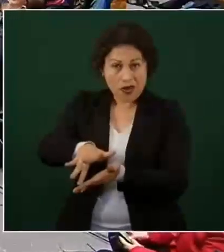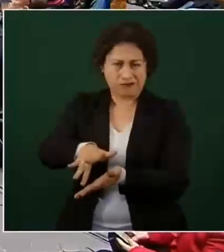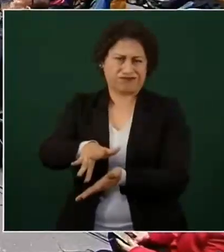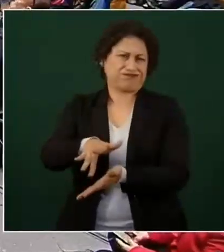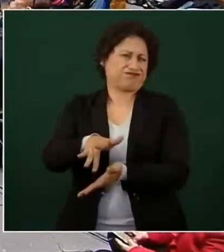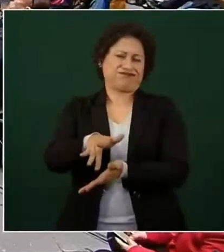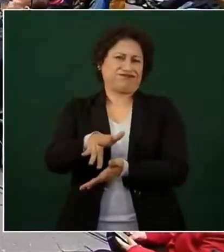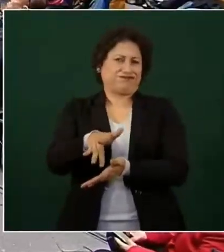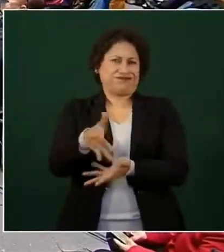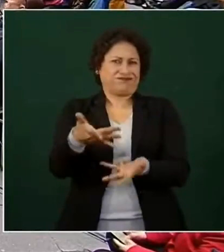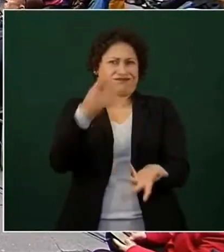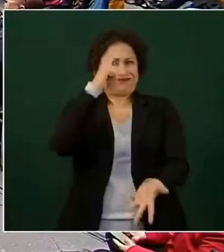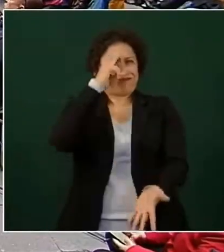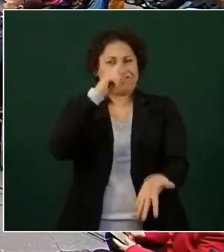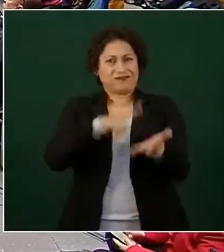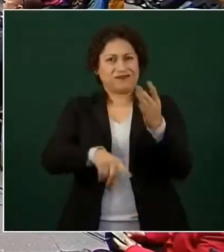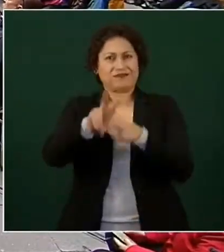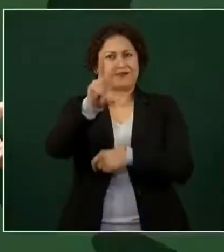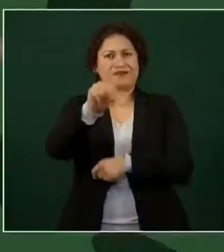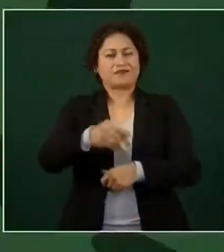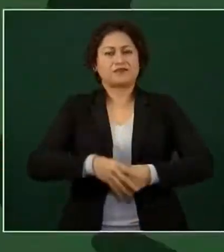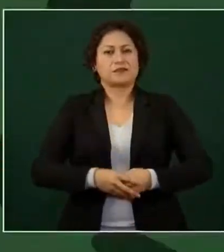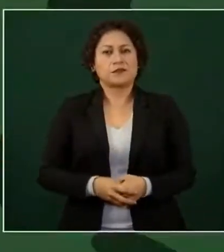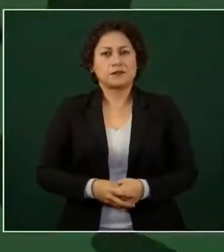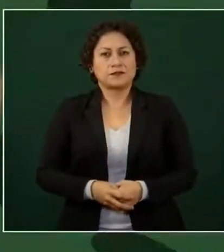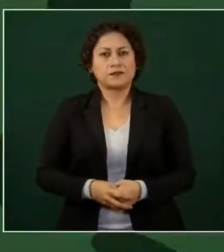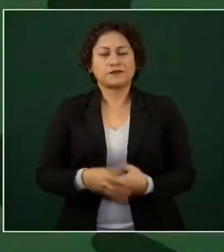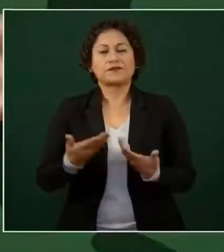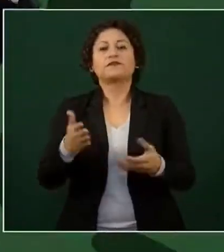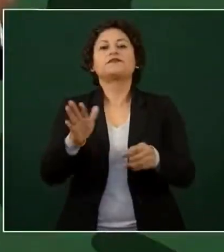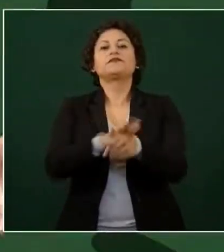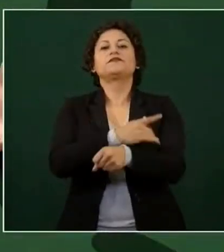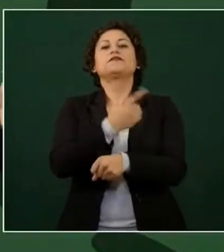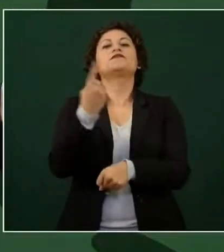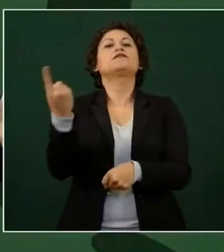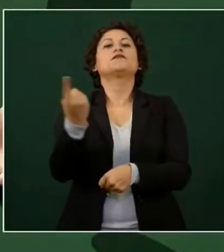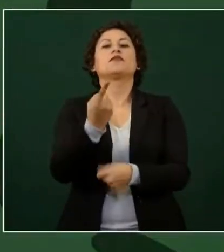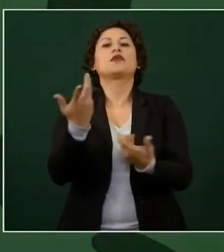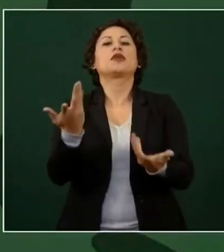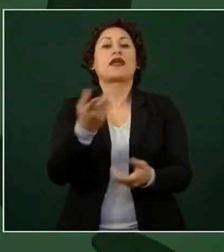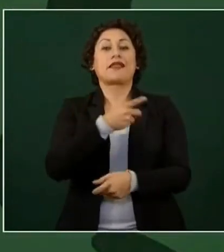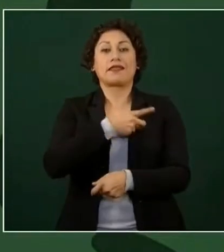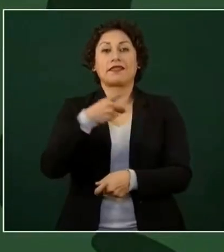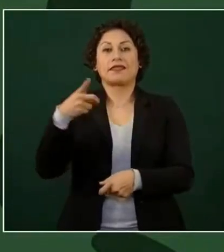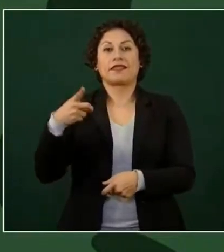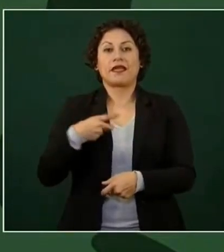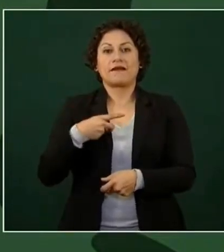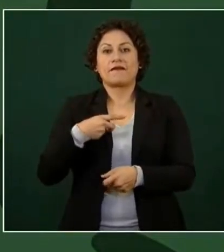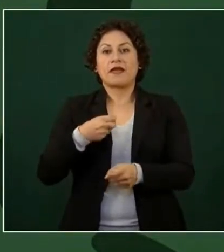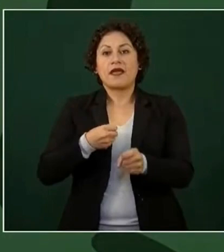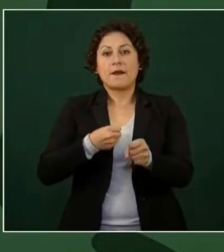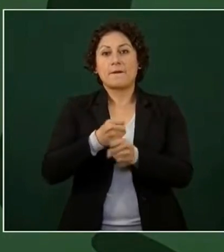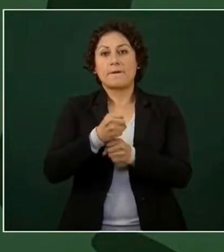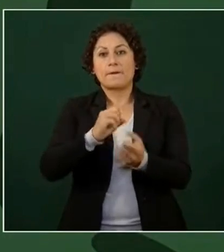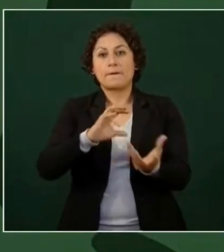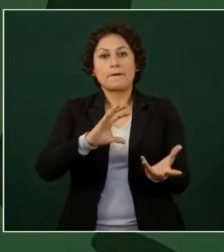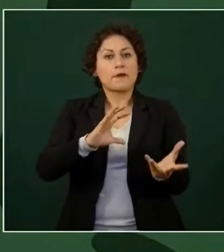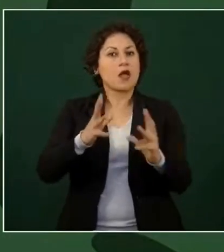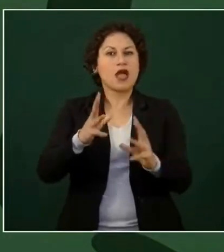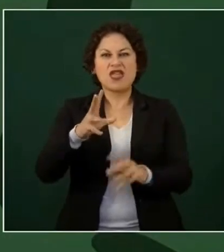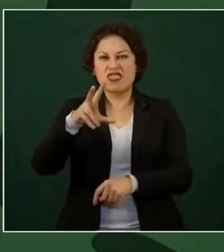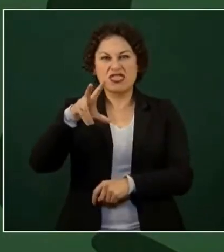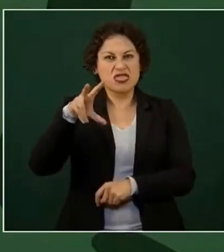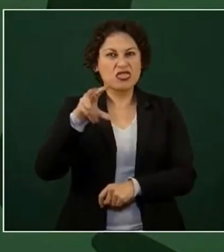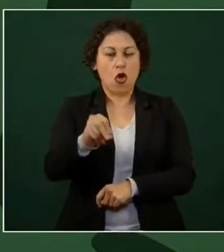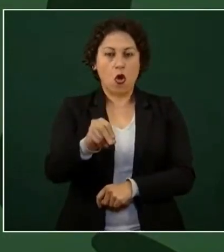Se da la cara y se aplica la no violencia, que es una estrategia de